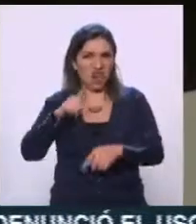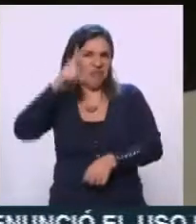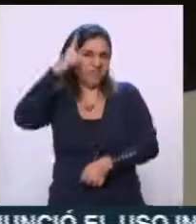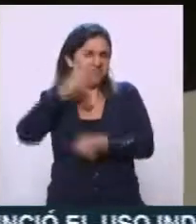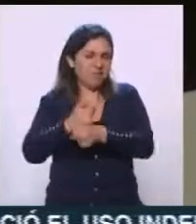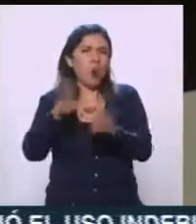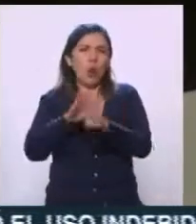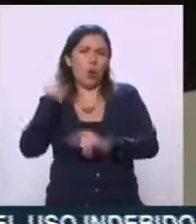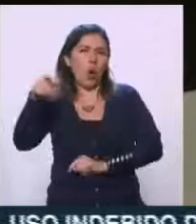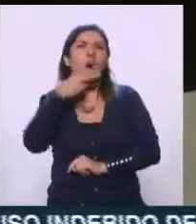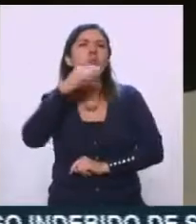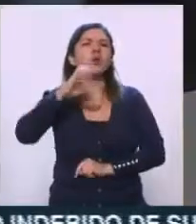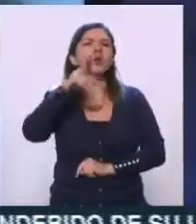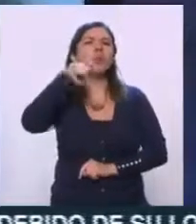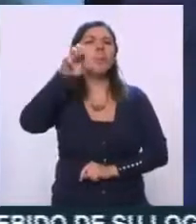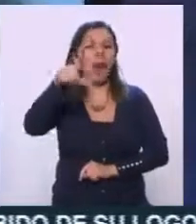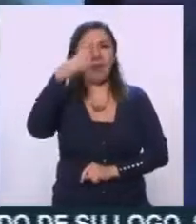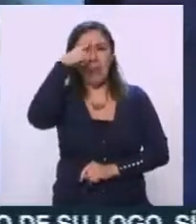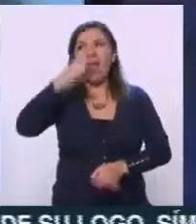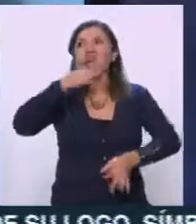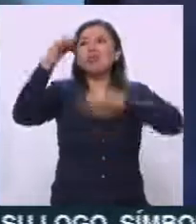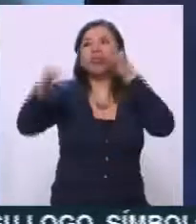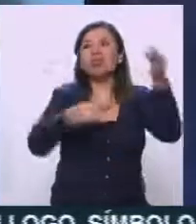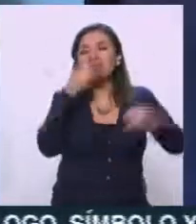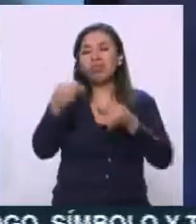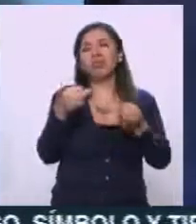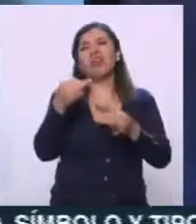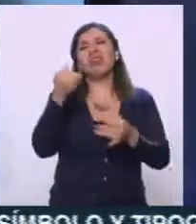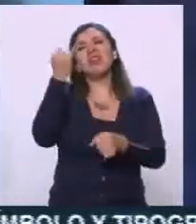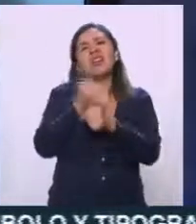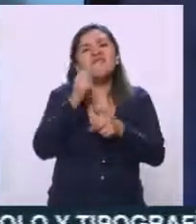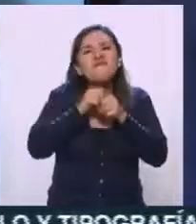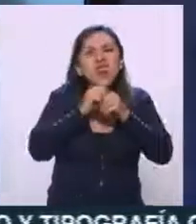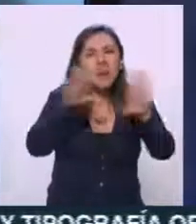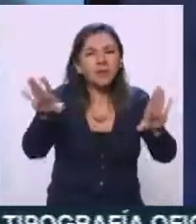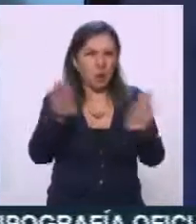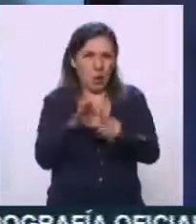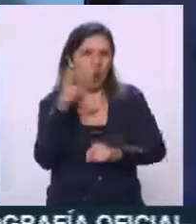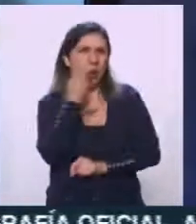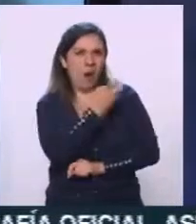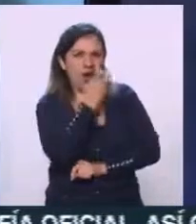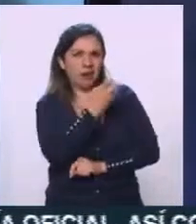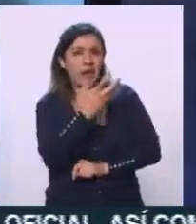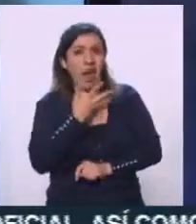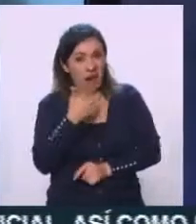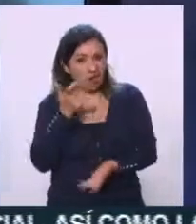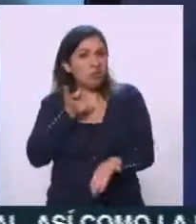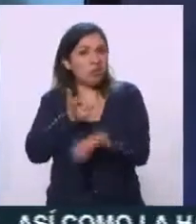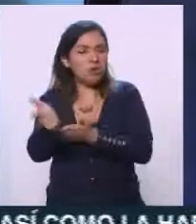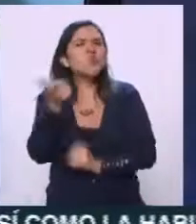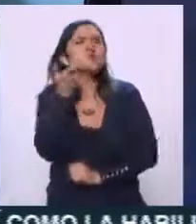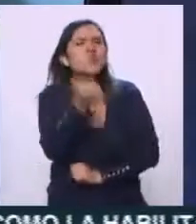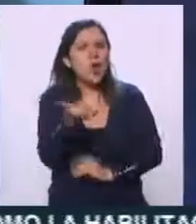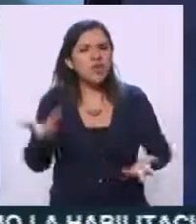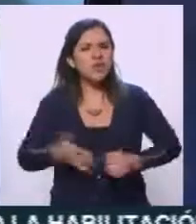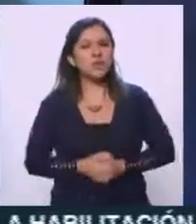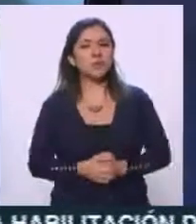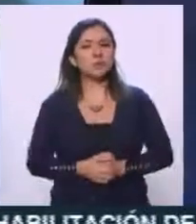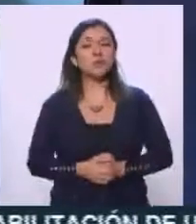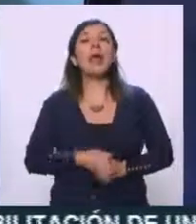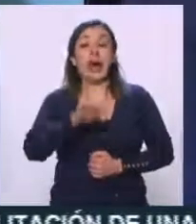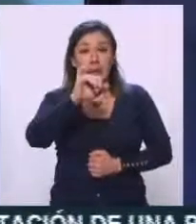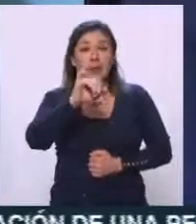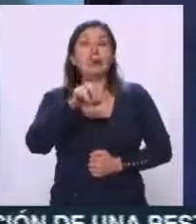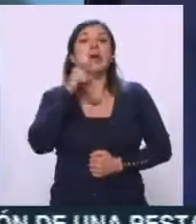este como Chumel, pues que publique un tipo de información como la que acabamos de ver? ¿Hay dinero de por medio? Sí, bueno,